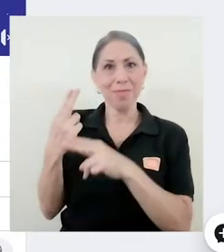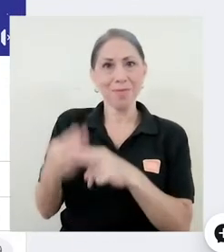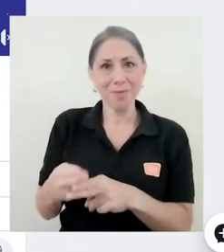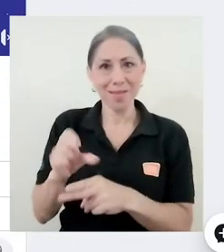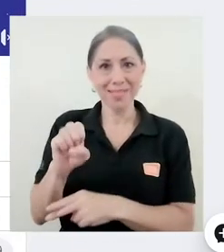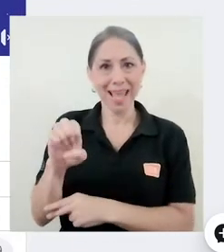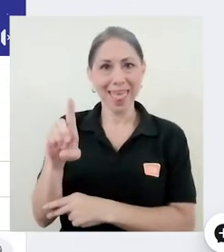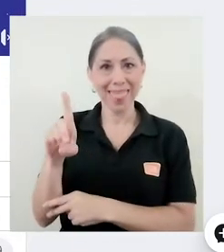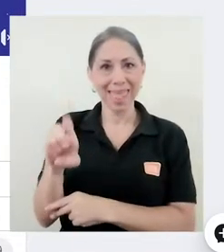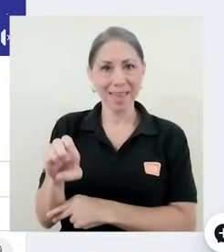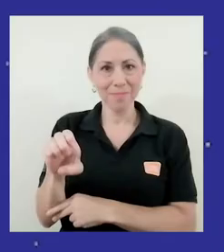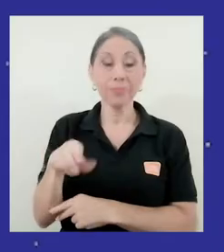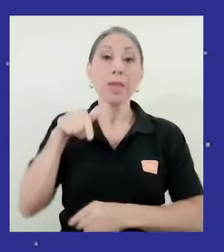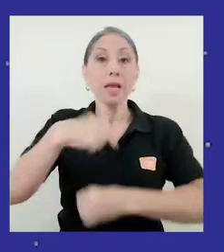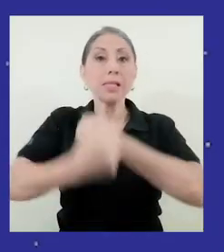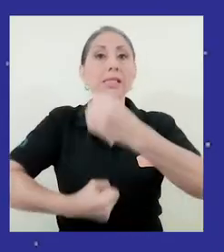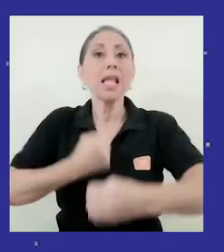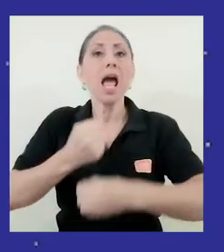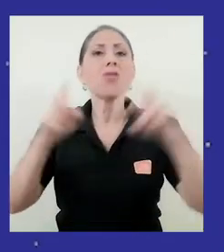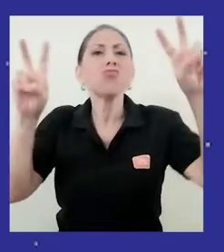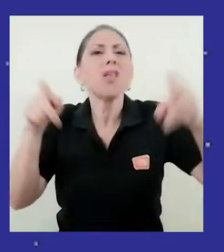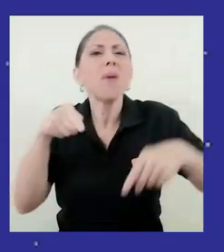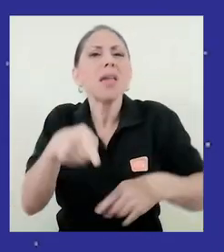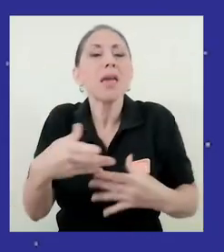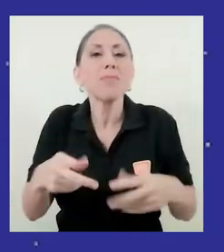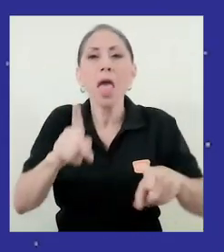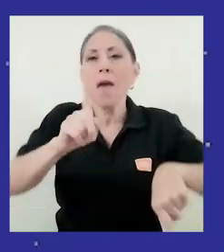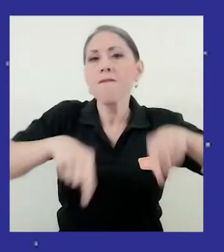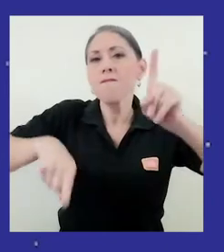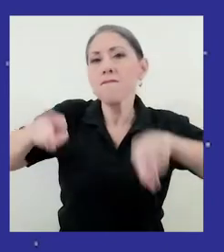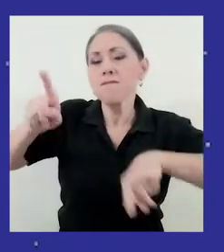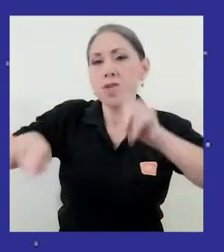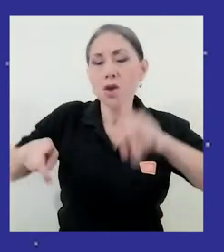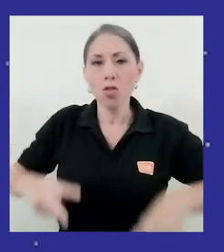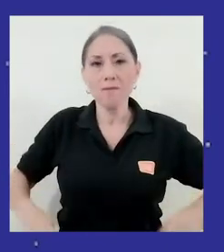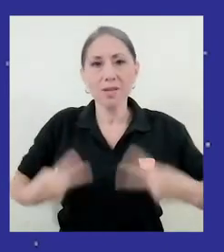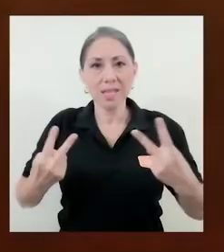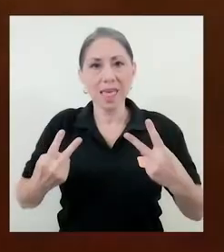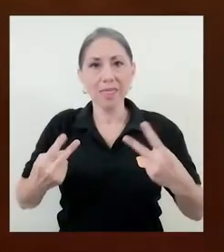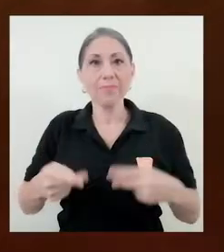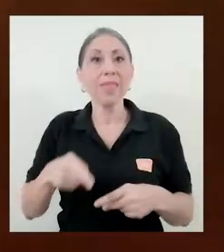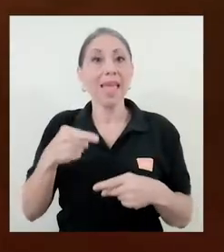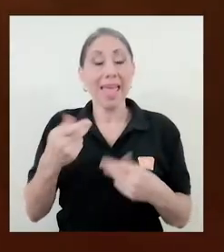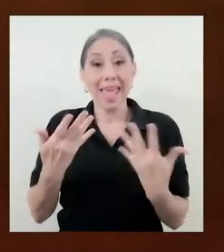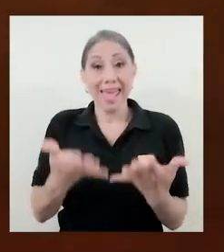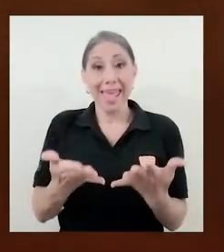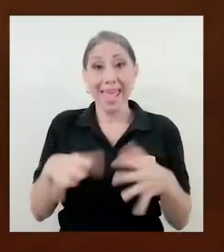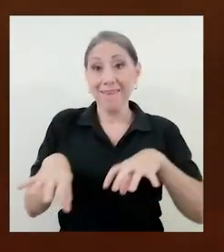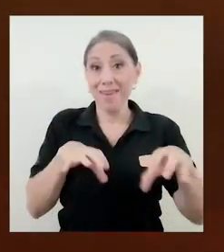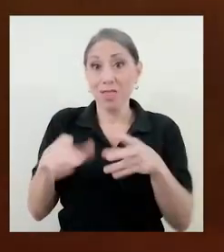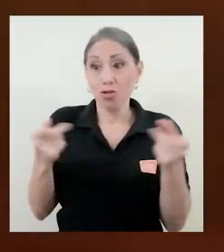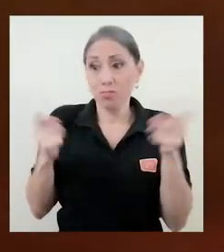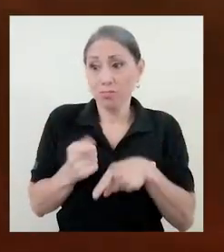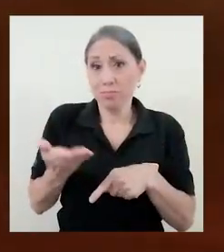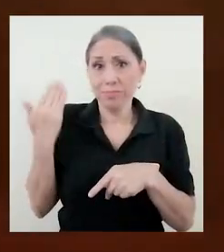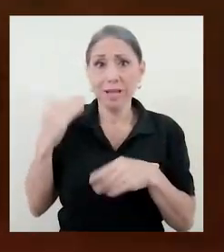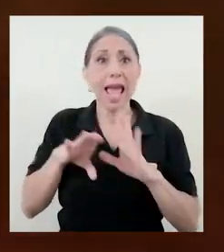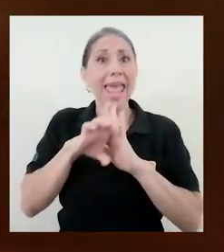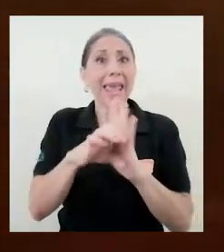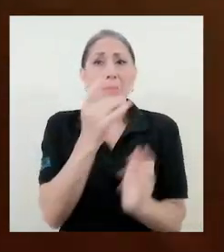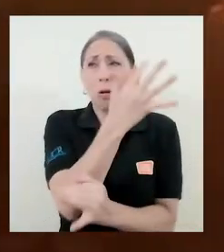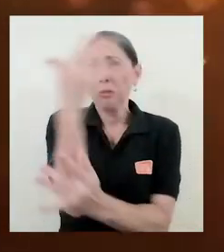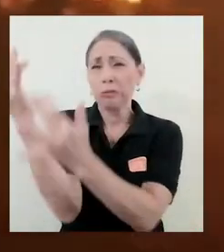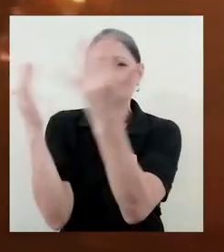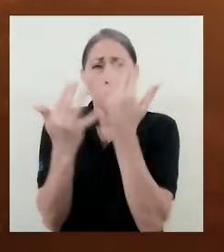Este año, la temática versa sobre la biodiversidad. Eventos recientes como los incendios